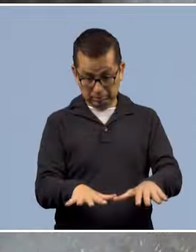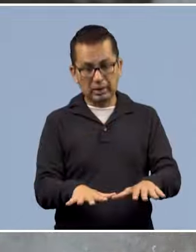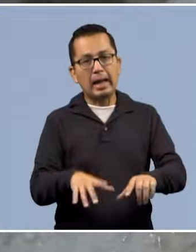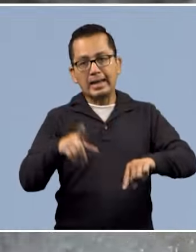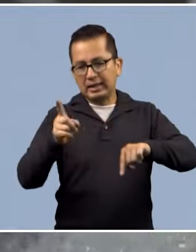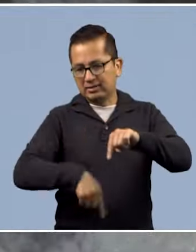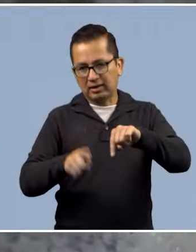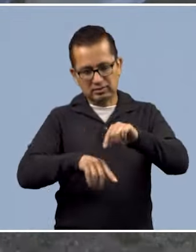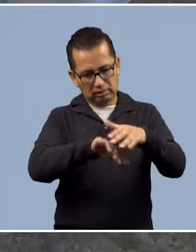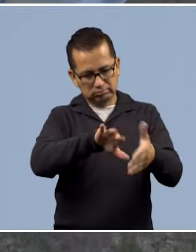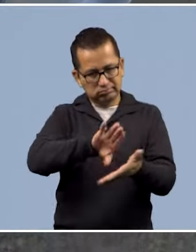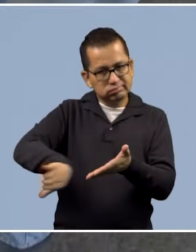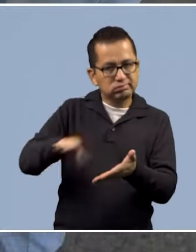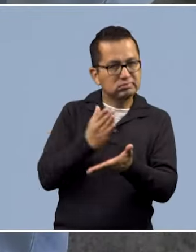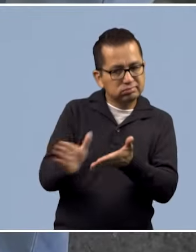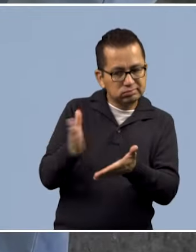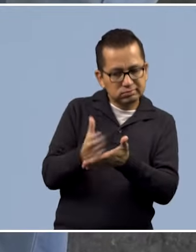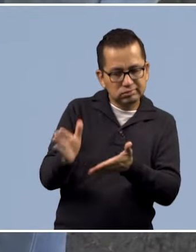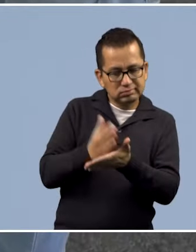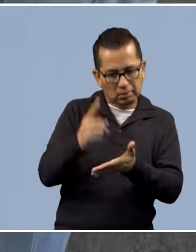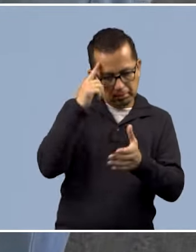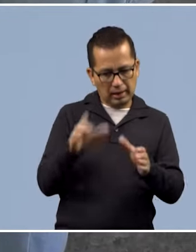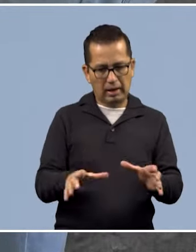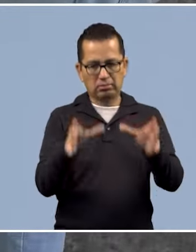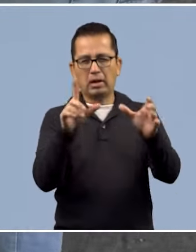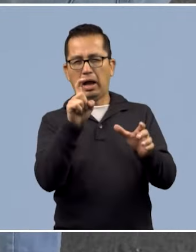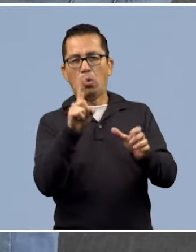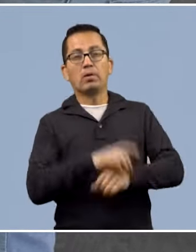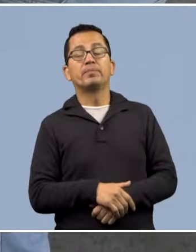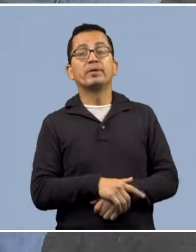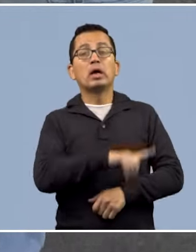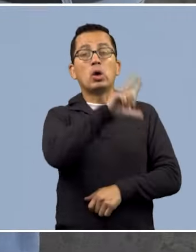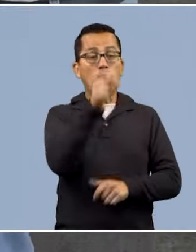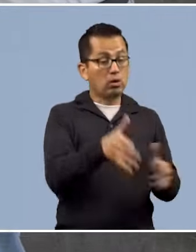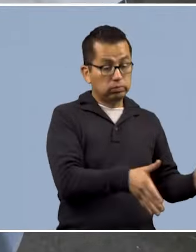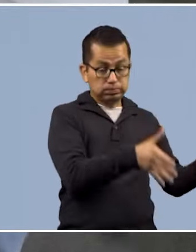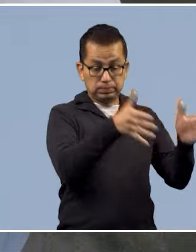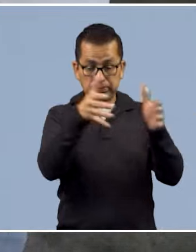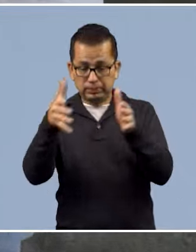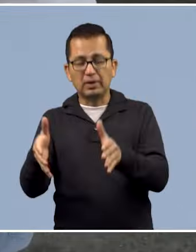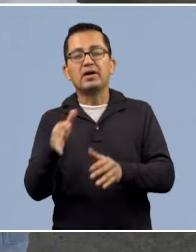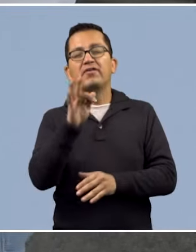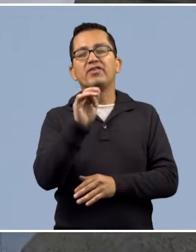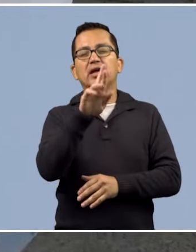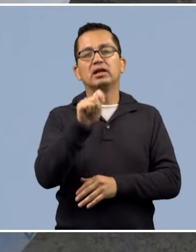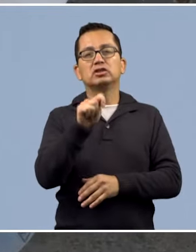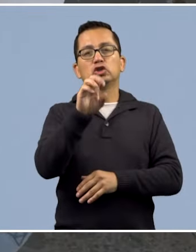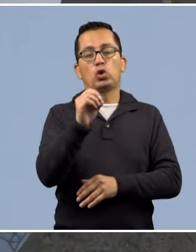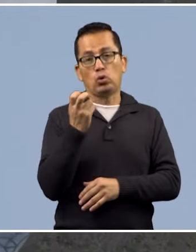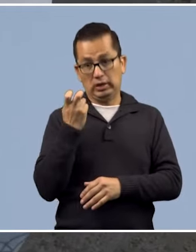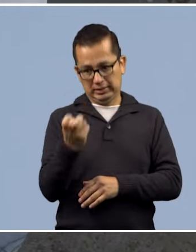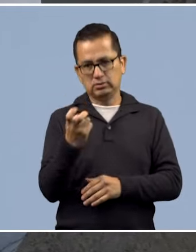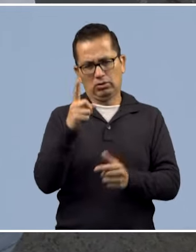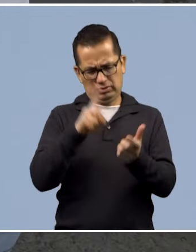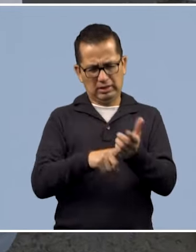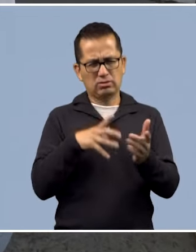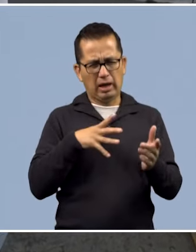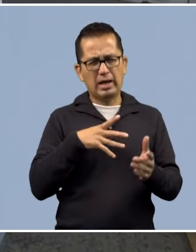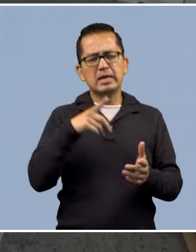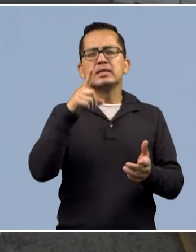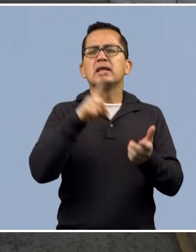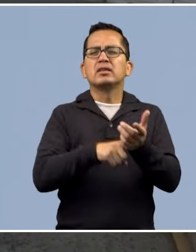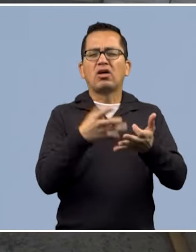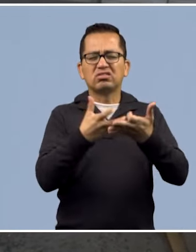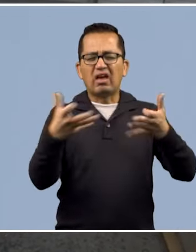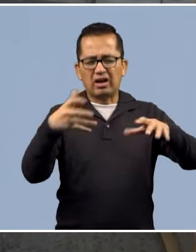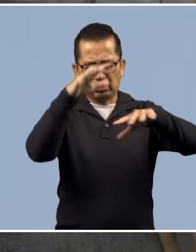tratando. El agua, enseguida, se conduce a filtración. En nuestra planta contamos con filtros rápidos de arena